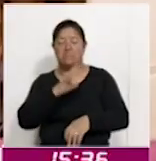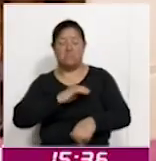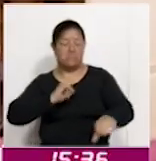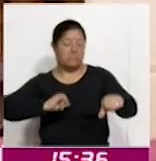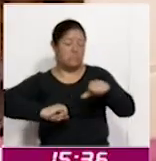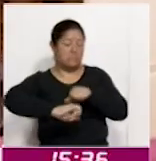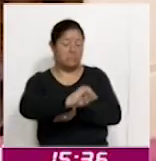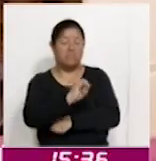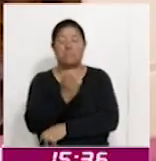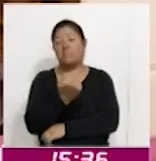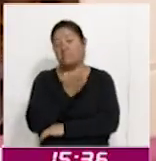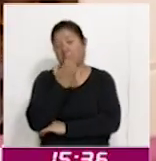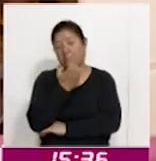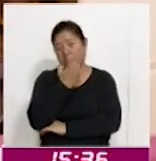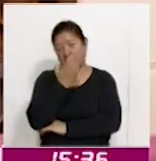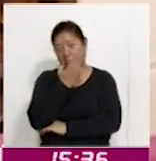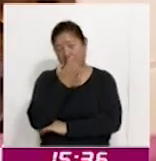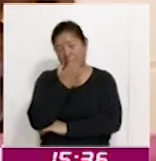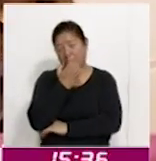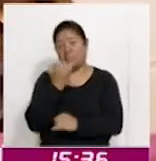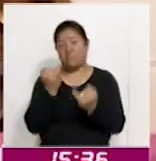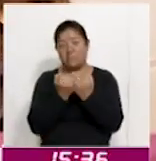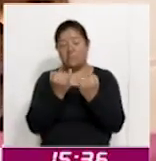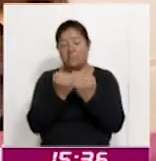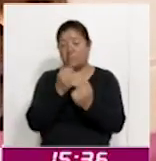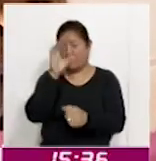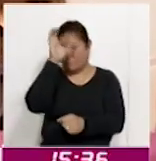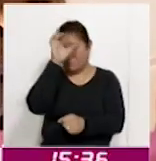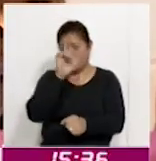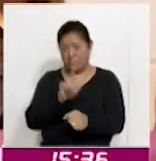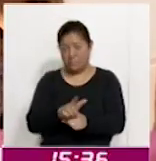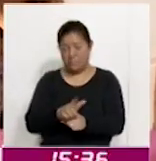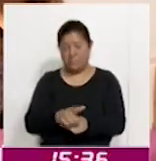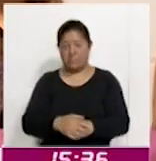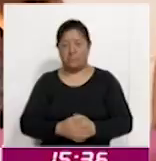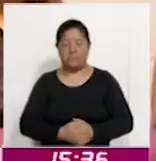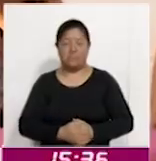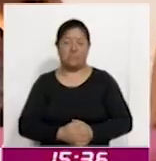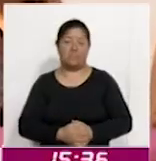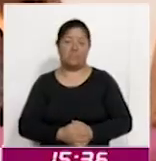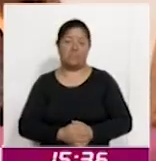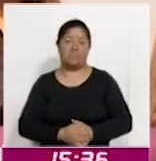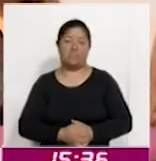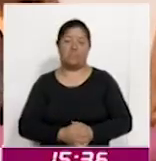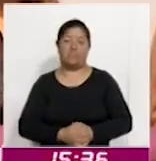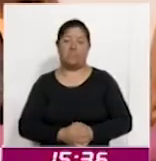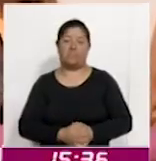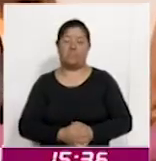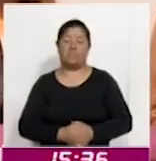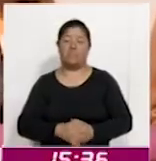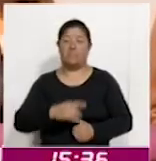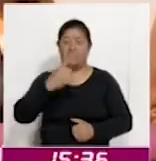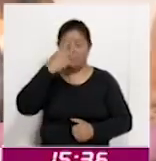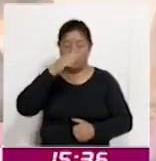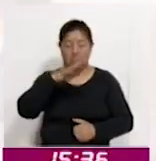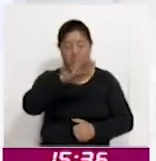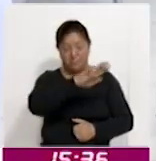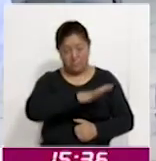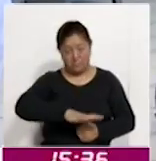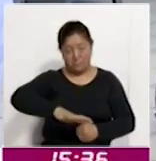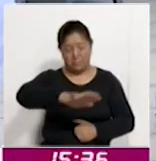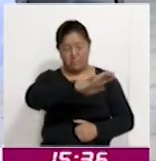académico y cultural con esta región.